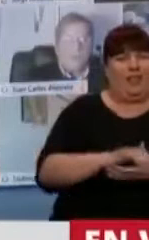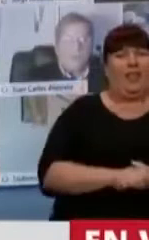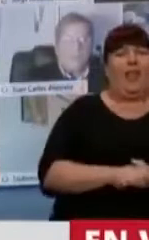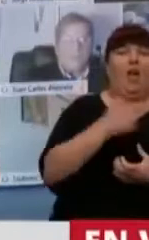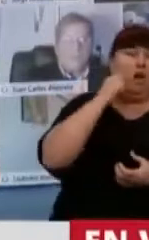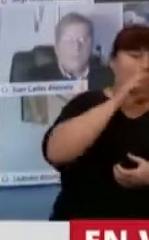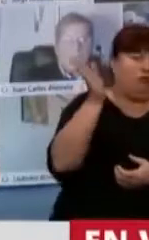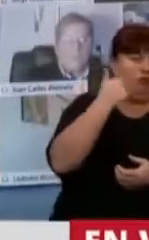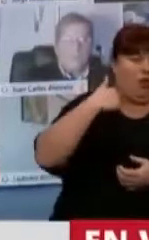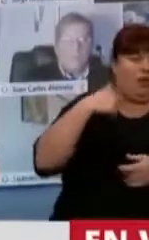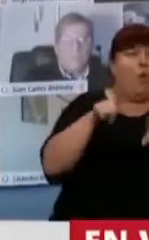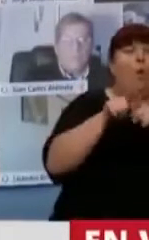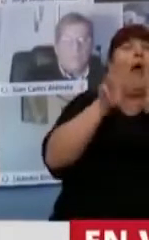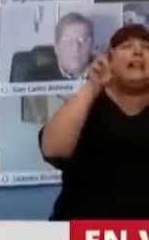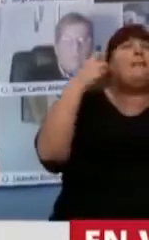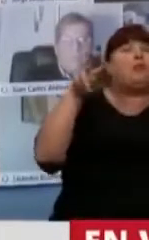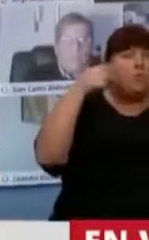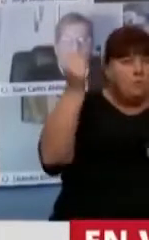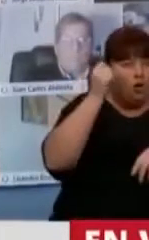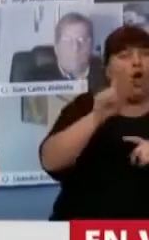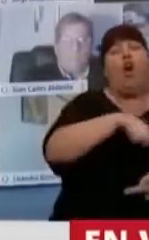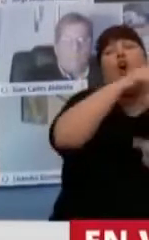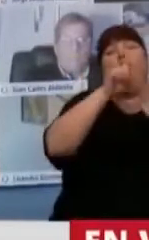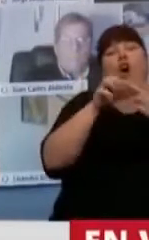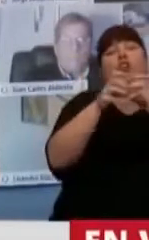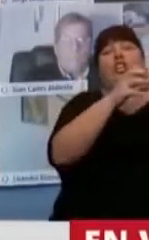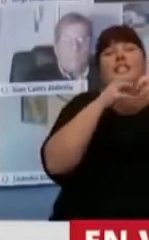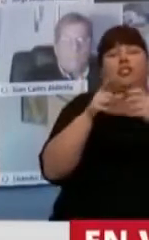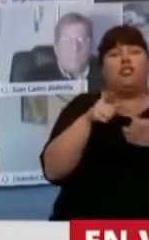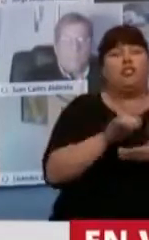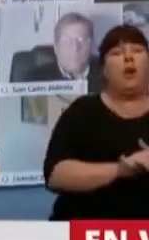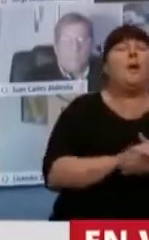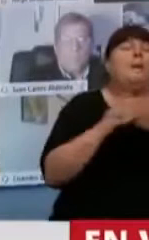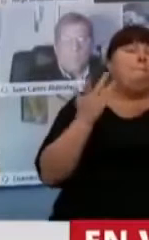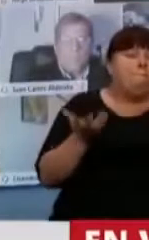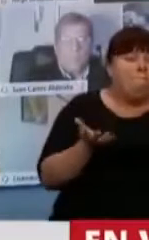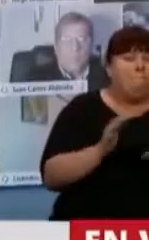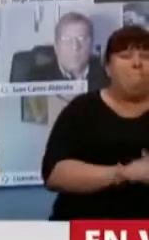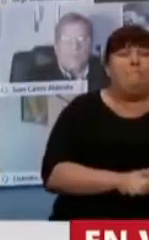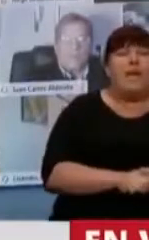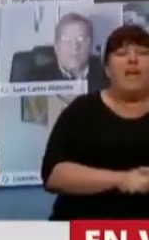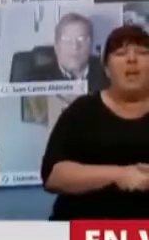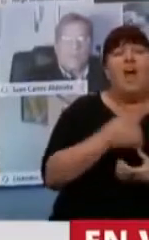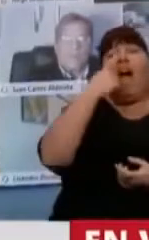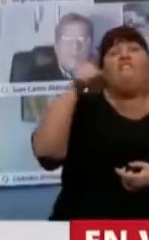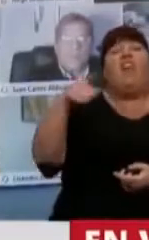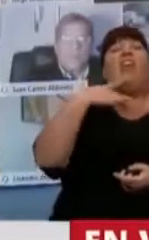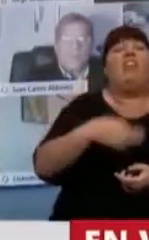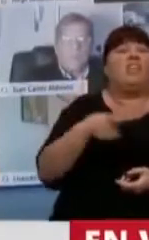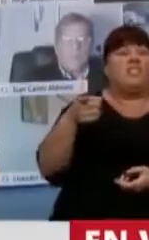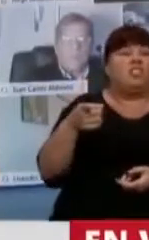y argentinas, como es el turismo y la otra que vamos a sesionar también. Pero bueno, decidieron